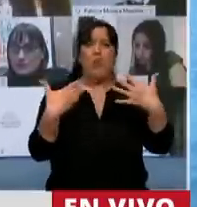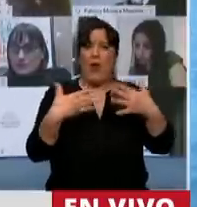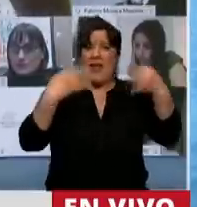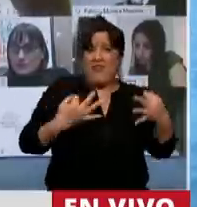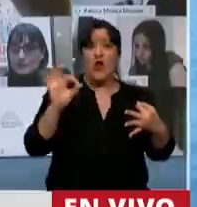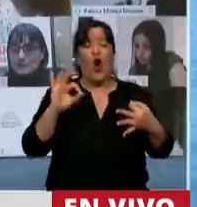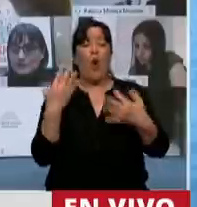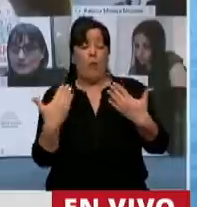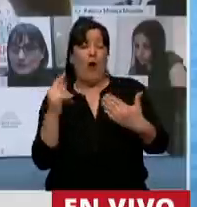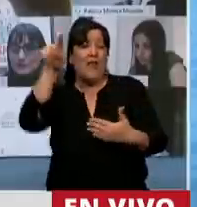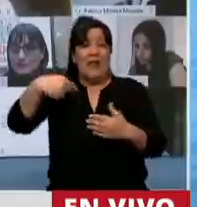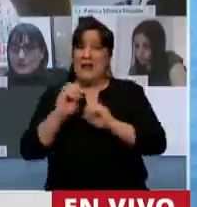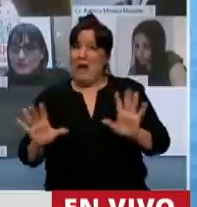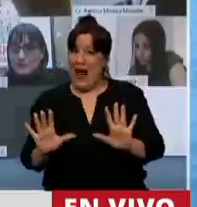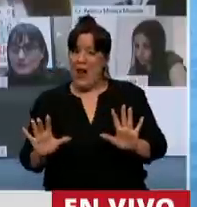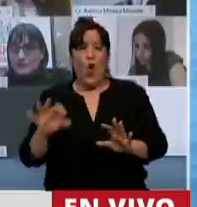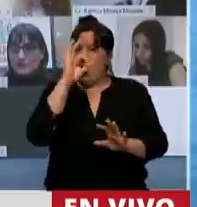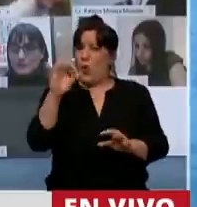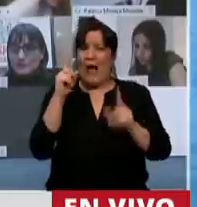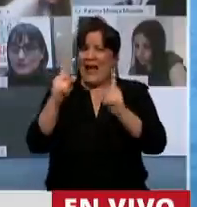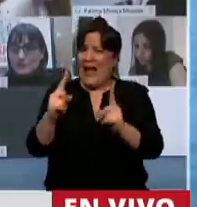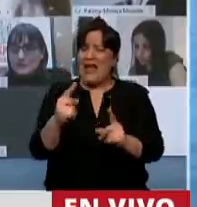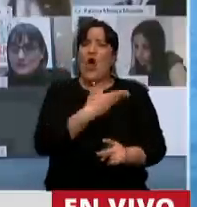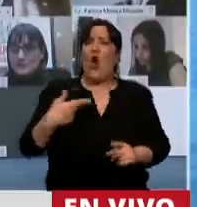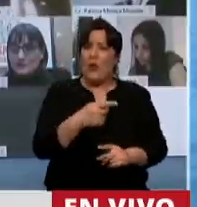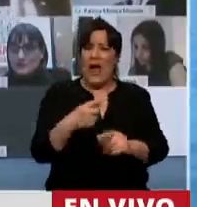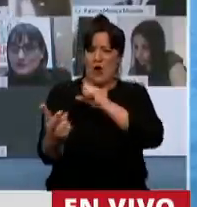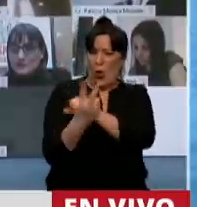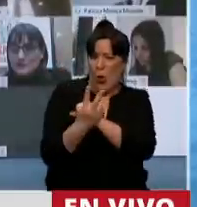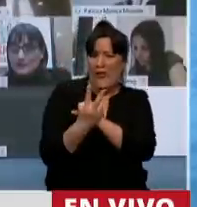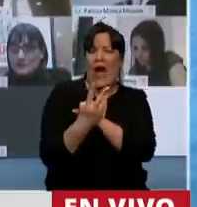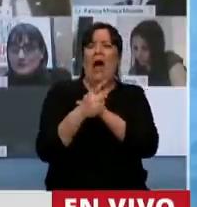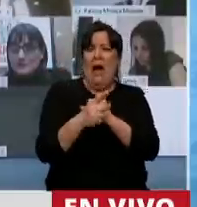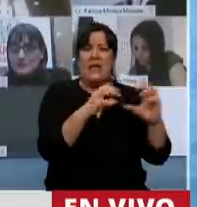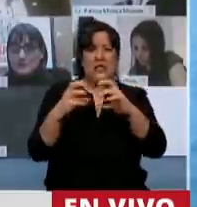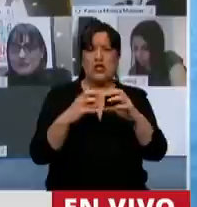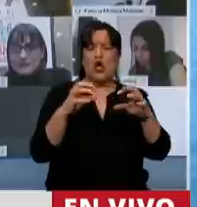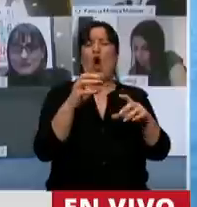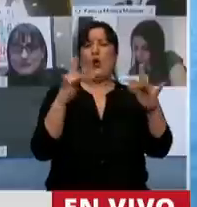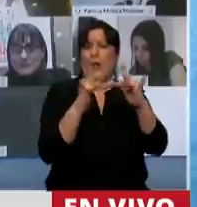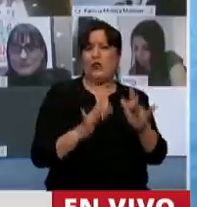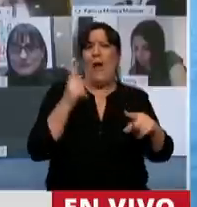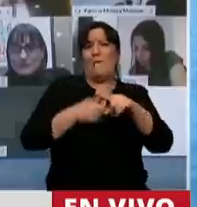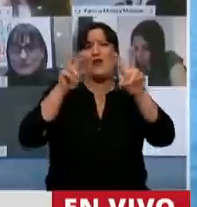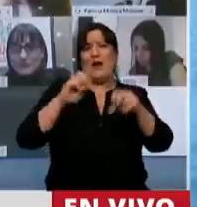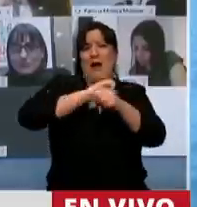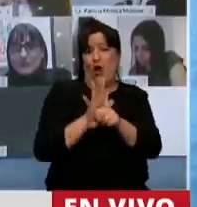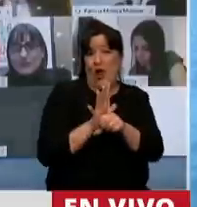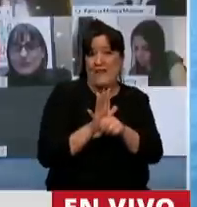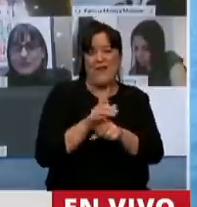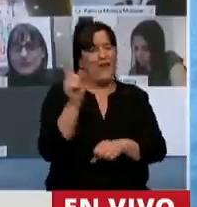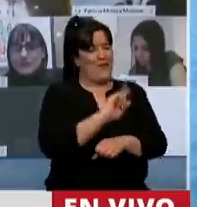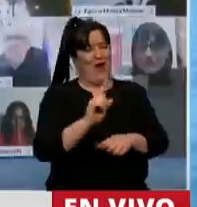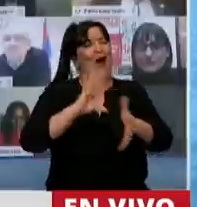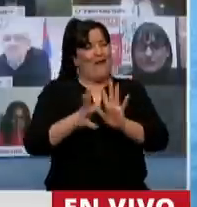Nunca le creía al gobierno que nos estaba cuidando y que las sesiones virtuales eran una cuestión sanitaria. Era la